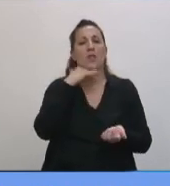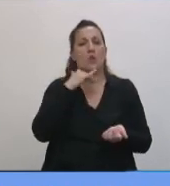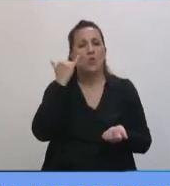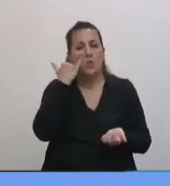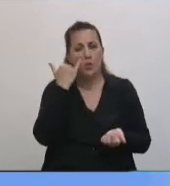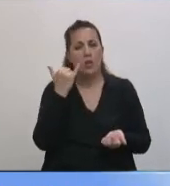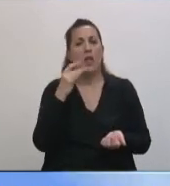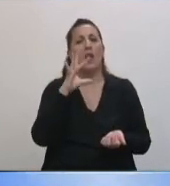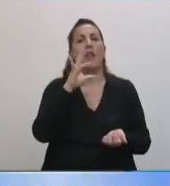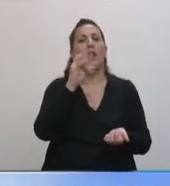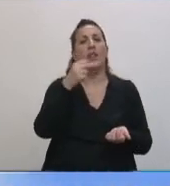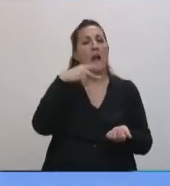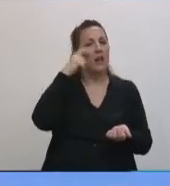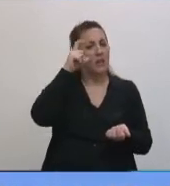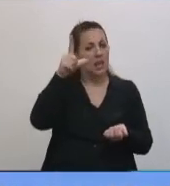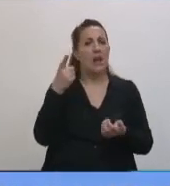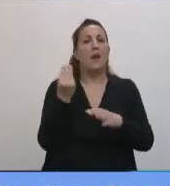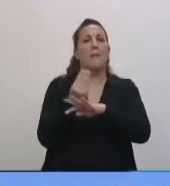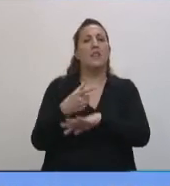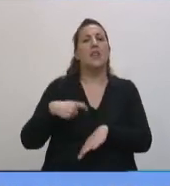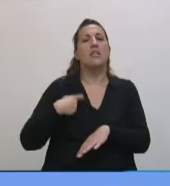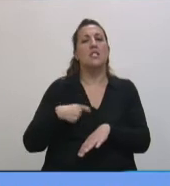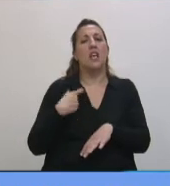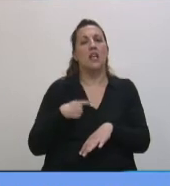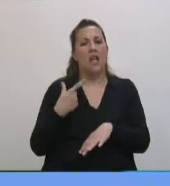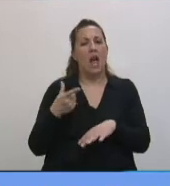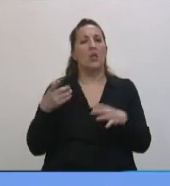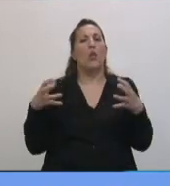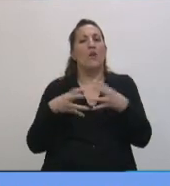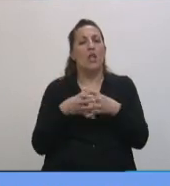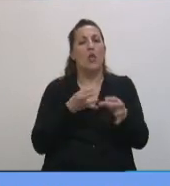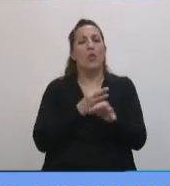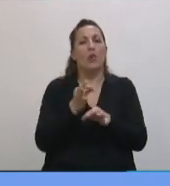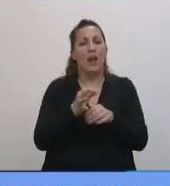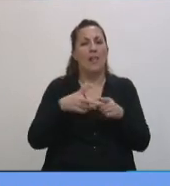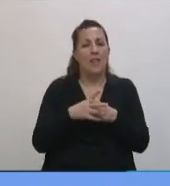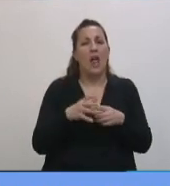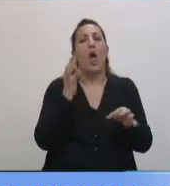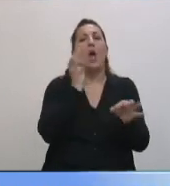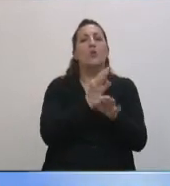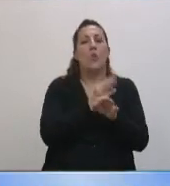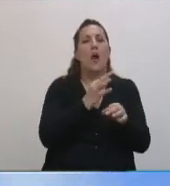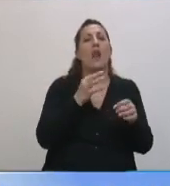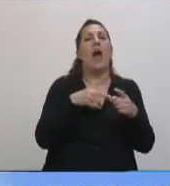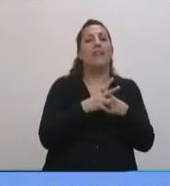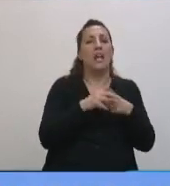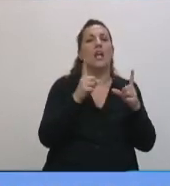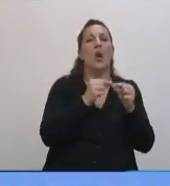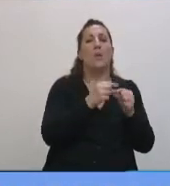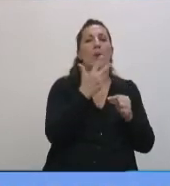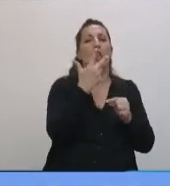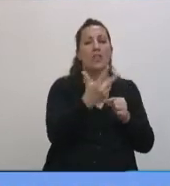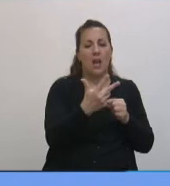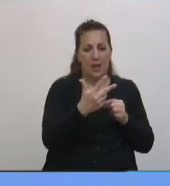Daniel Taberna, en representación del Sindicato Unido de Educadores Técnicos, la Escuela de Educación Técnica Nº 3 del